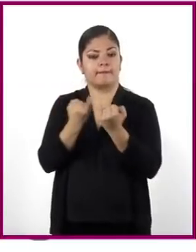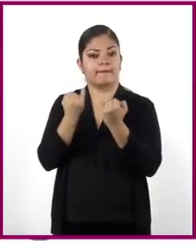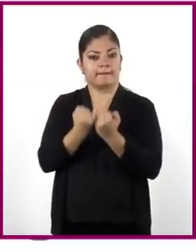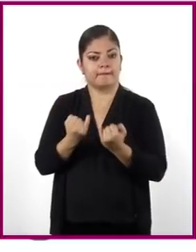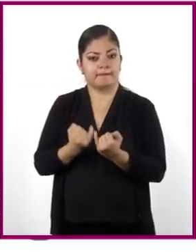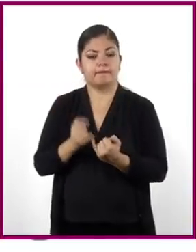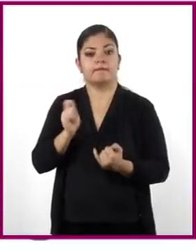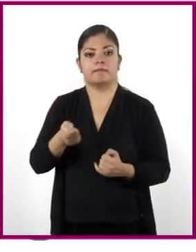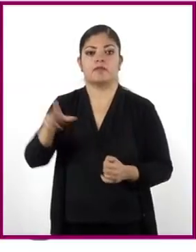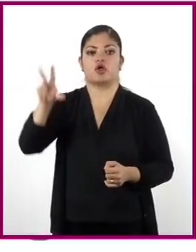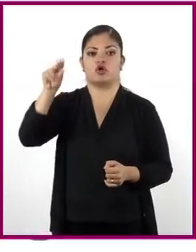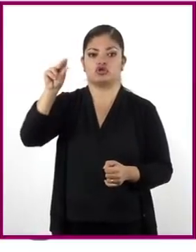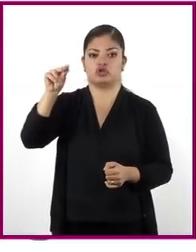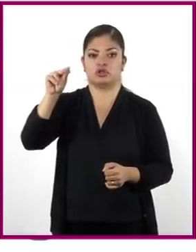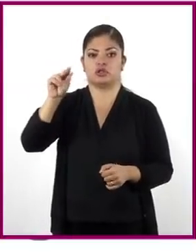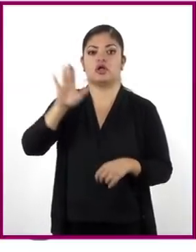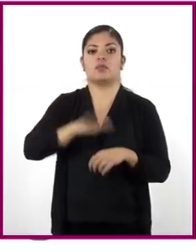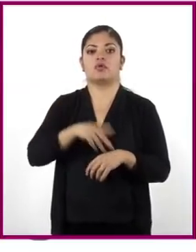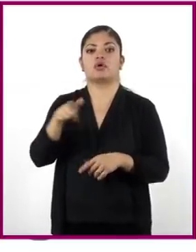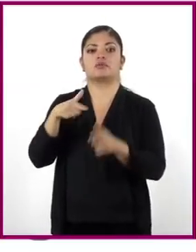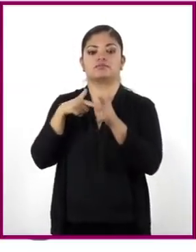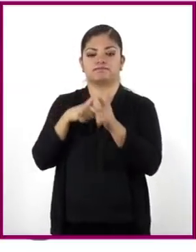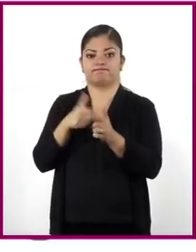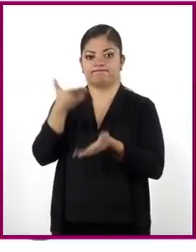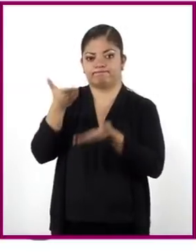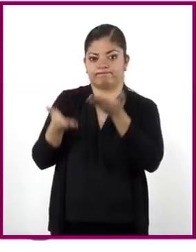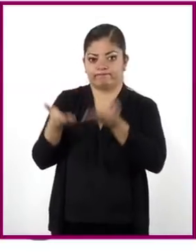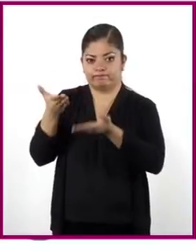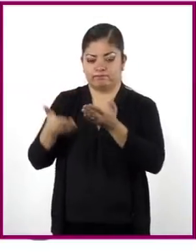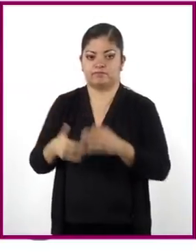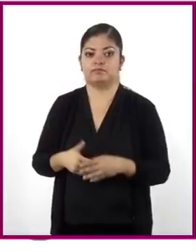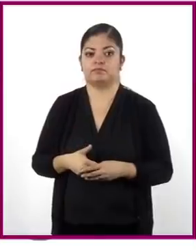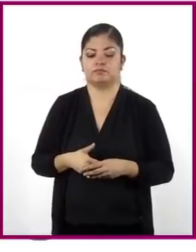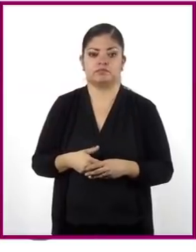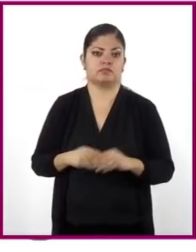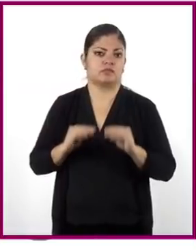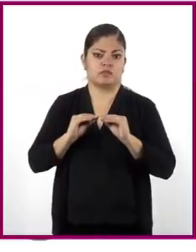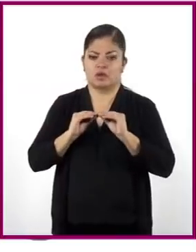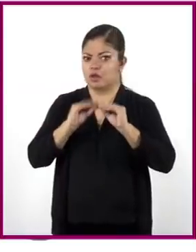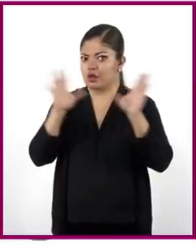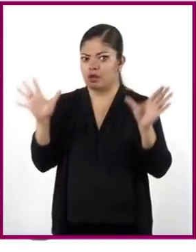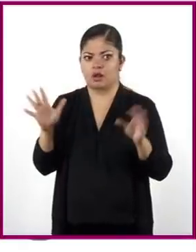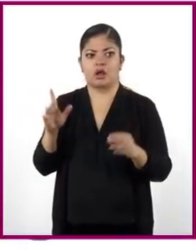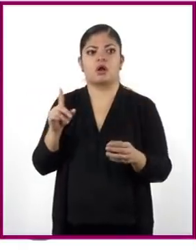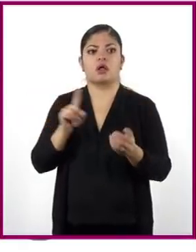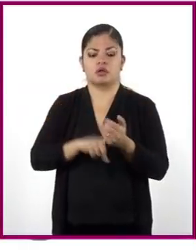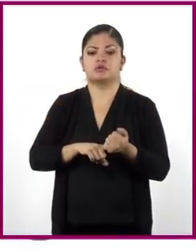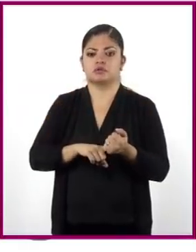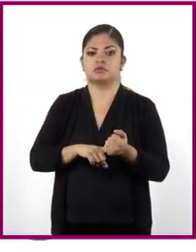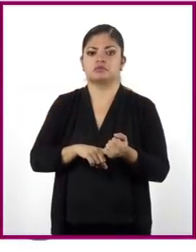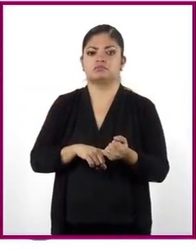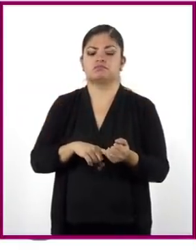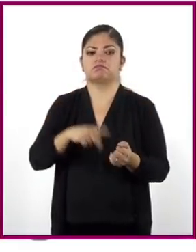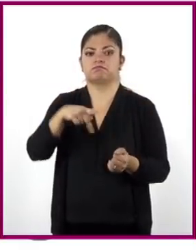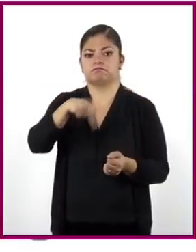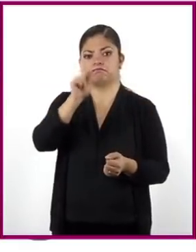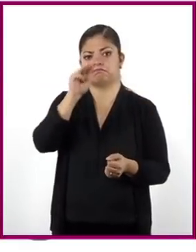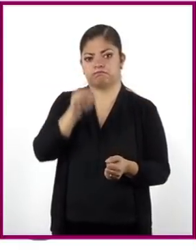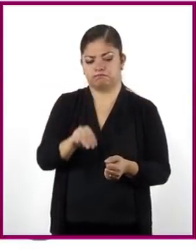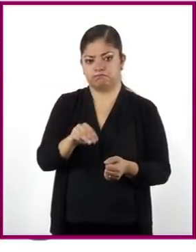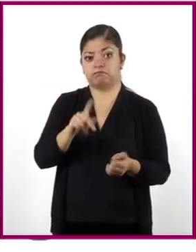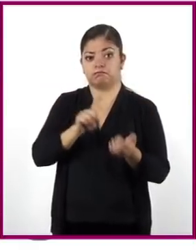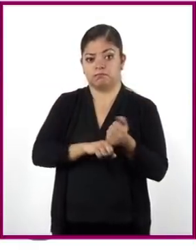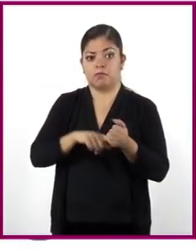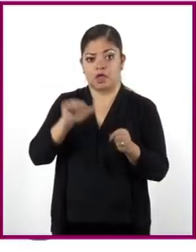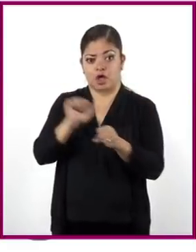80, pues es nuestra constante de proporcionalidad. O bien, también podríamos decir que los kilómetros